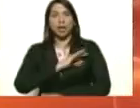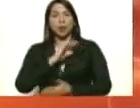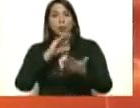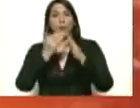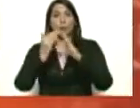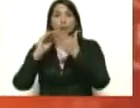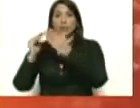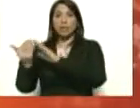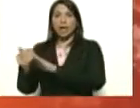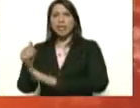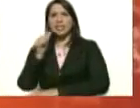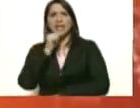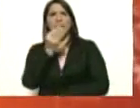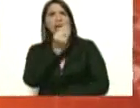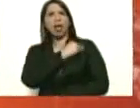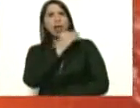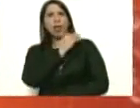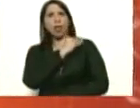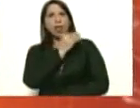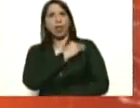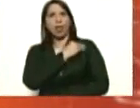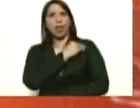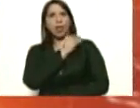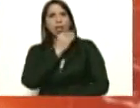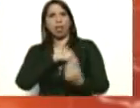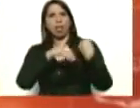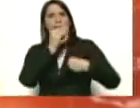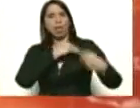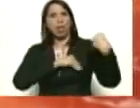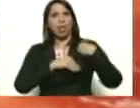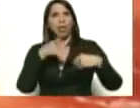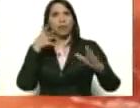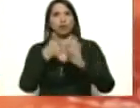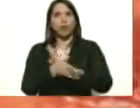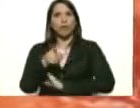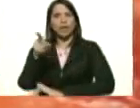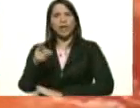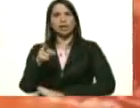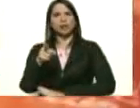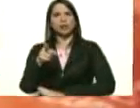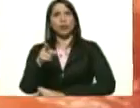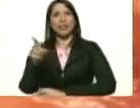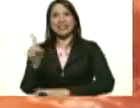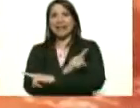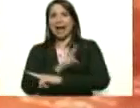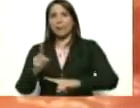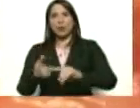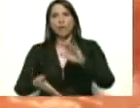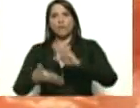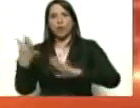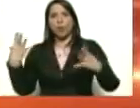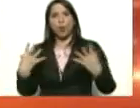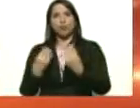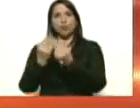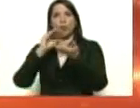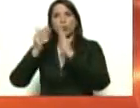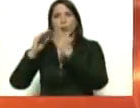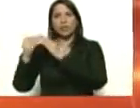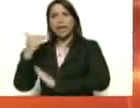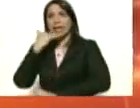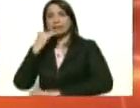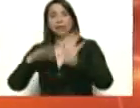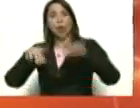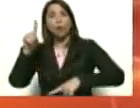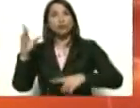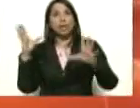quien nos alertó de esta situación e inmediatamente fuimos con la comunidad, era ya casi como las 11 de la noche cuando